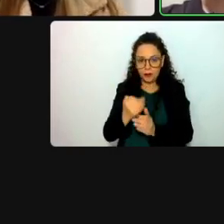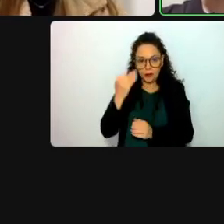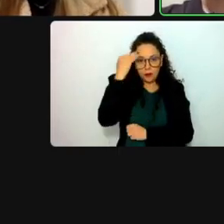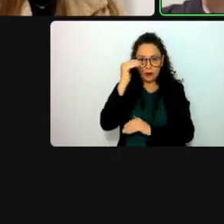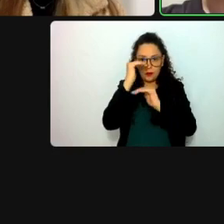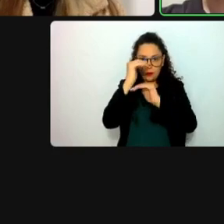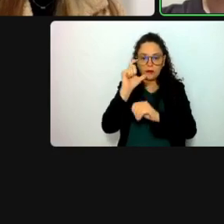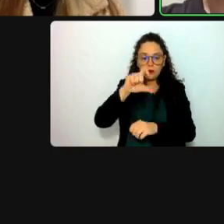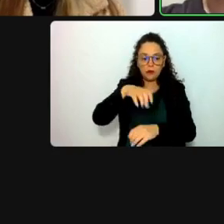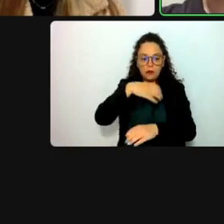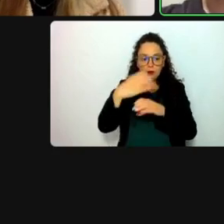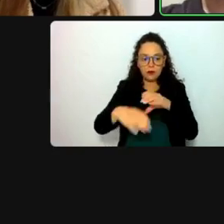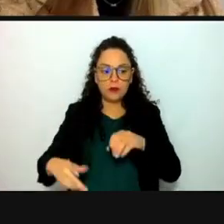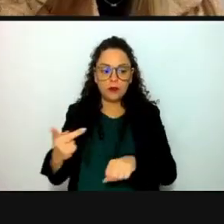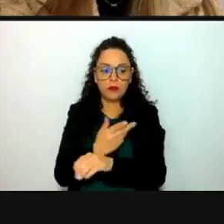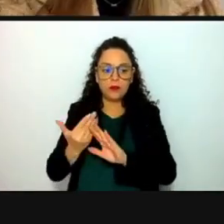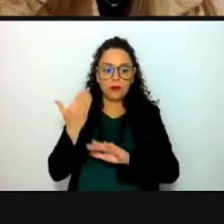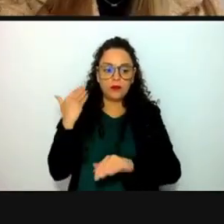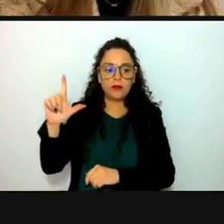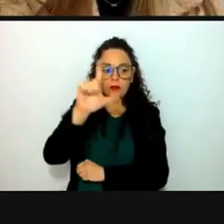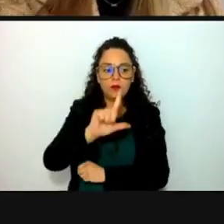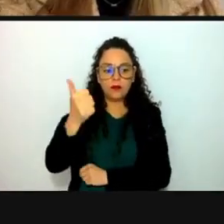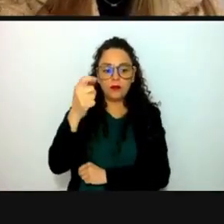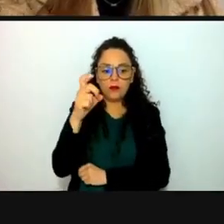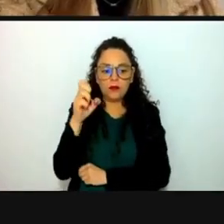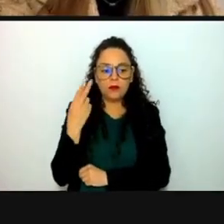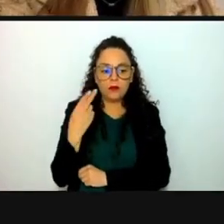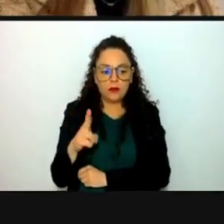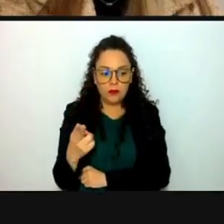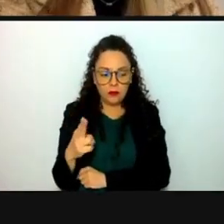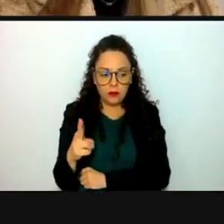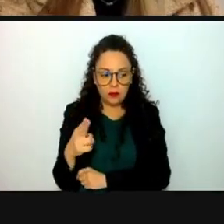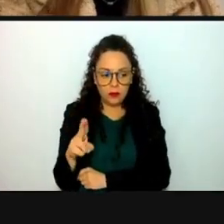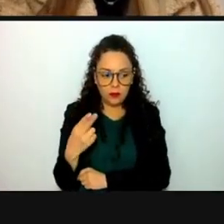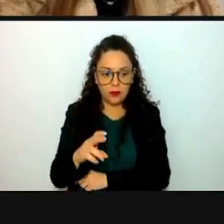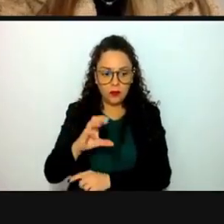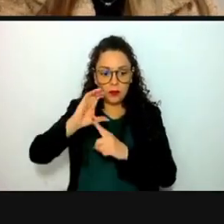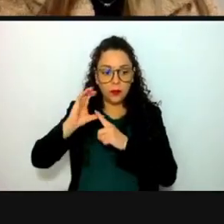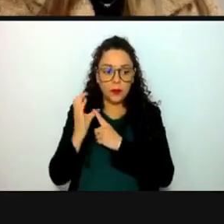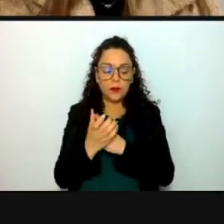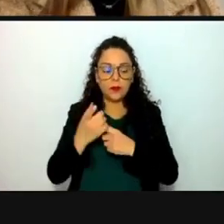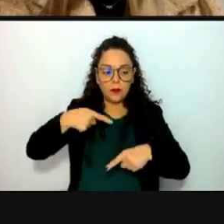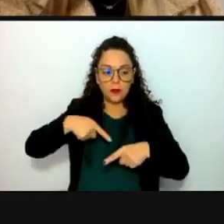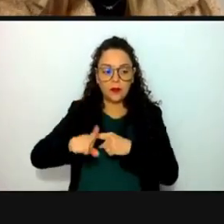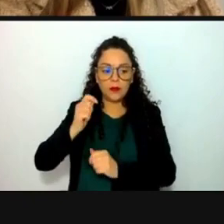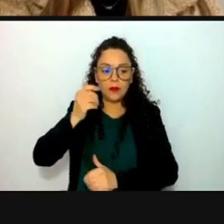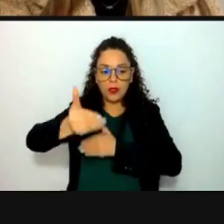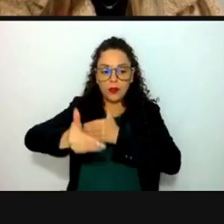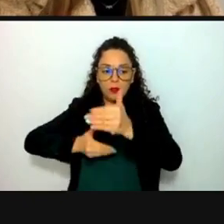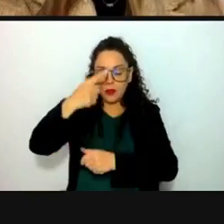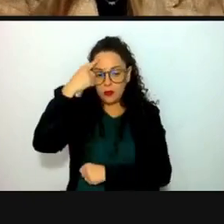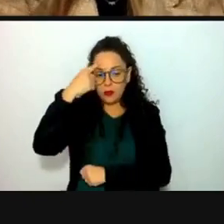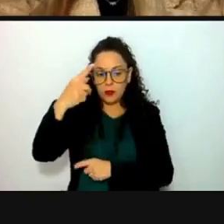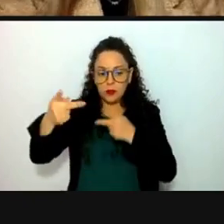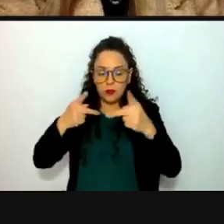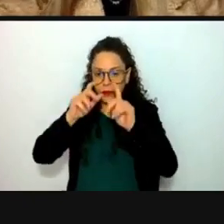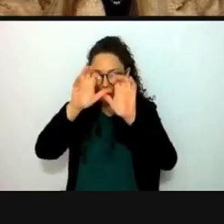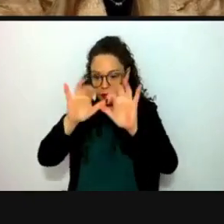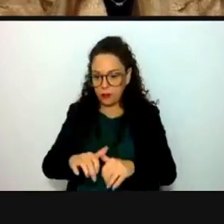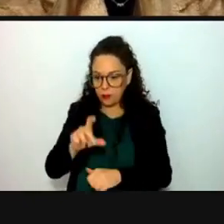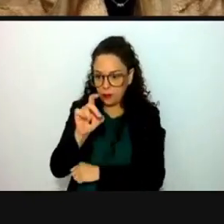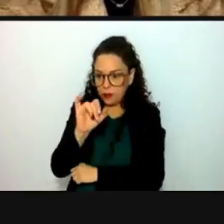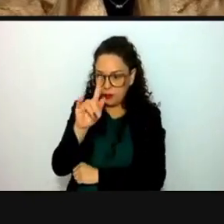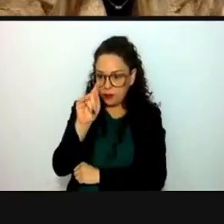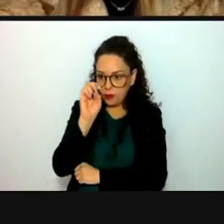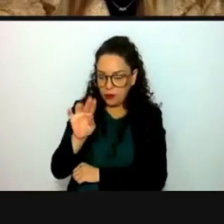pasado lunes 6 de noviembre, con lo cual la comisión inició el proceso de dictaminación, precisando que se compartieron con